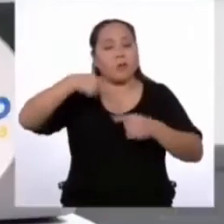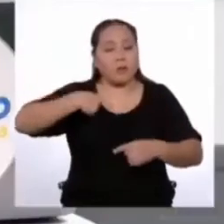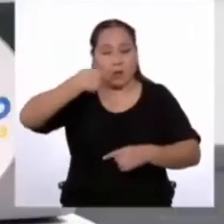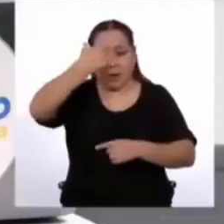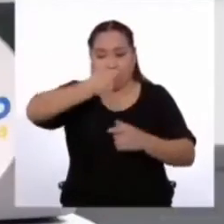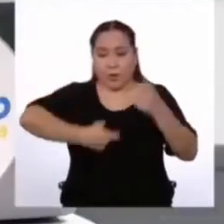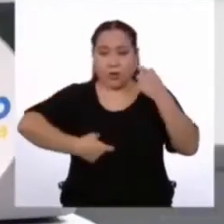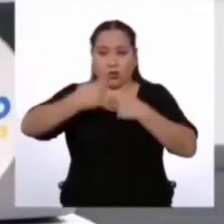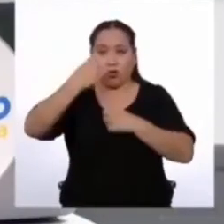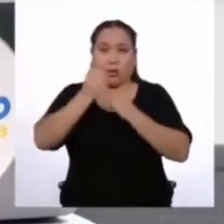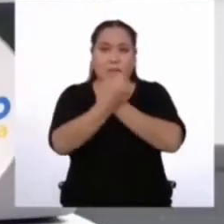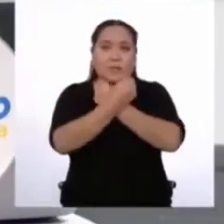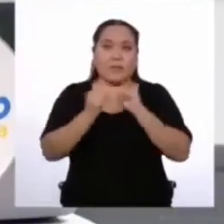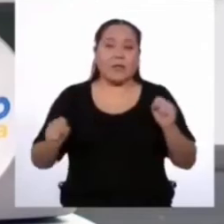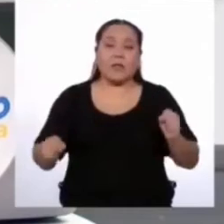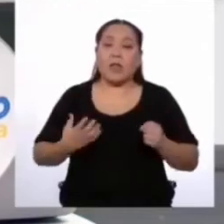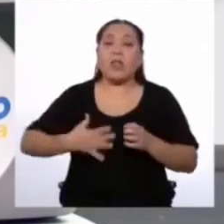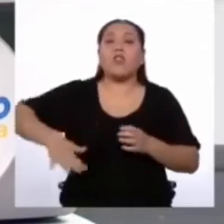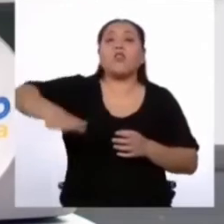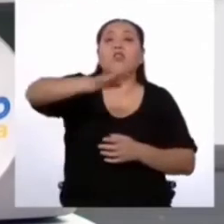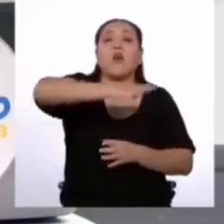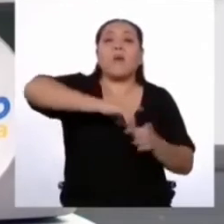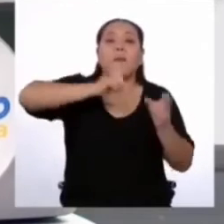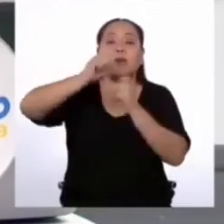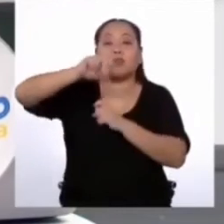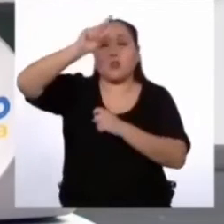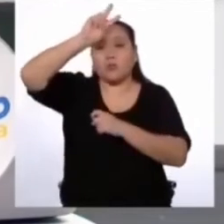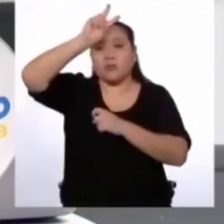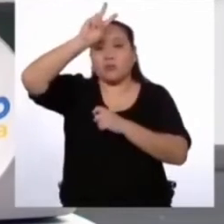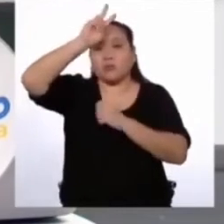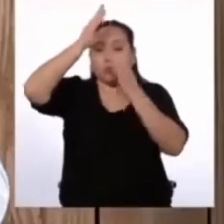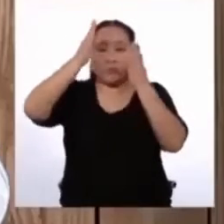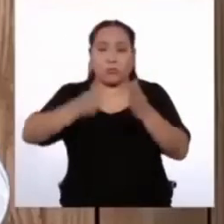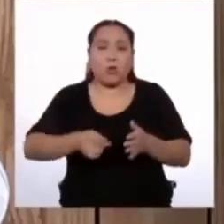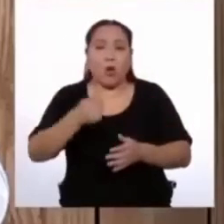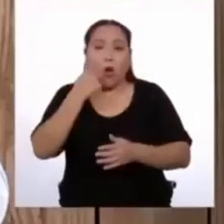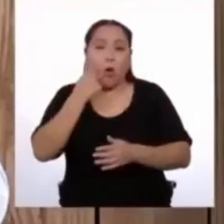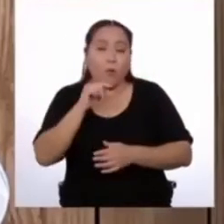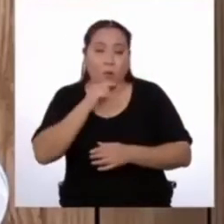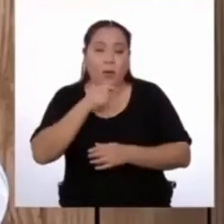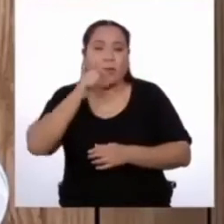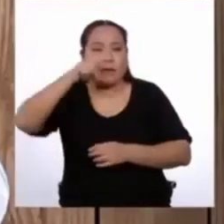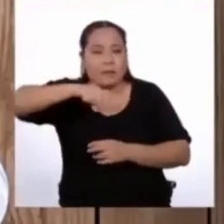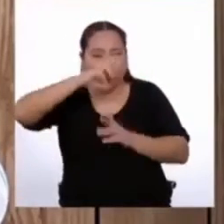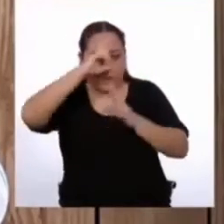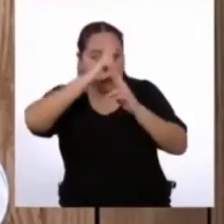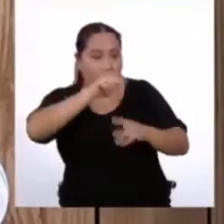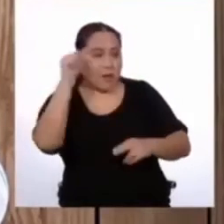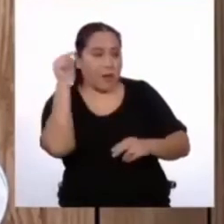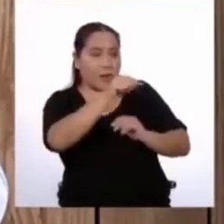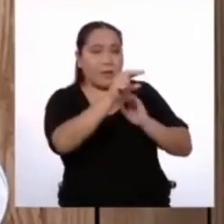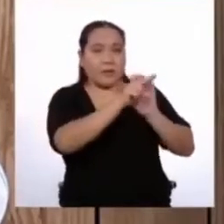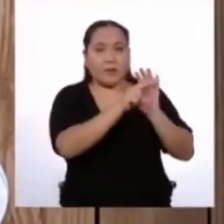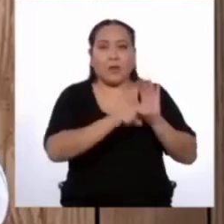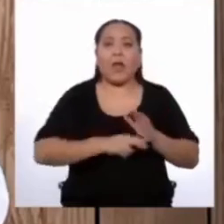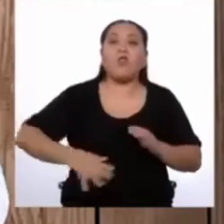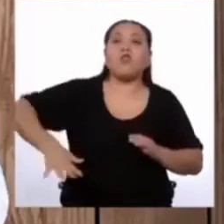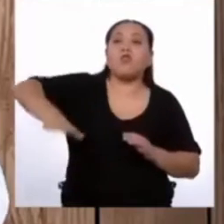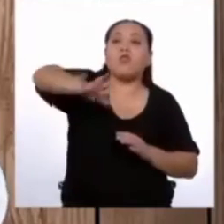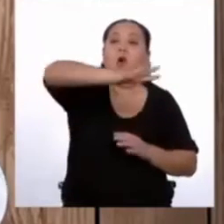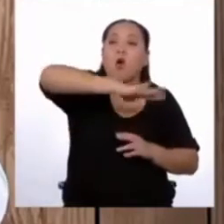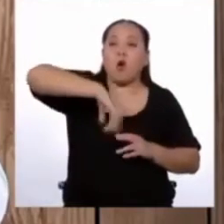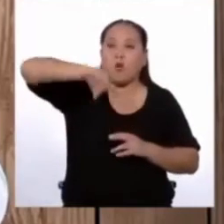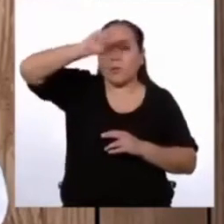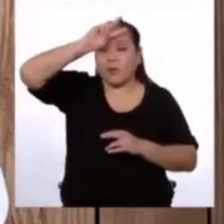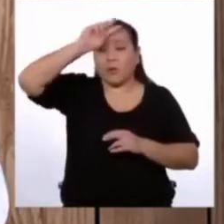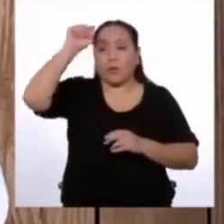Y todas las peruanas y los peruanos debemos respetar esa norma. Tú lo has dicho. Todo el Perú. Porque se